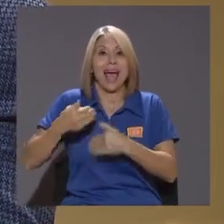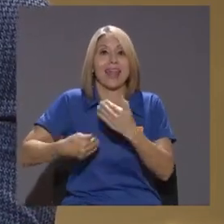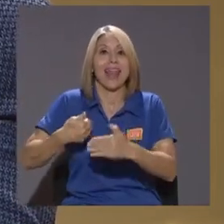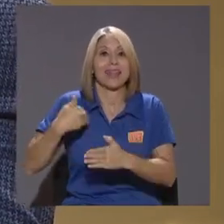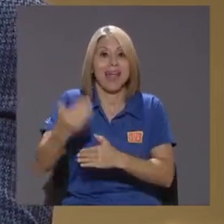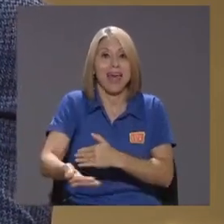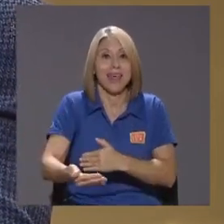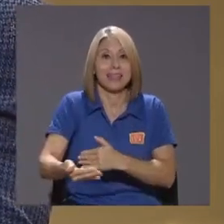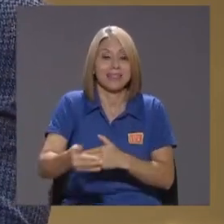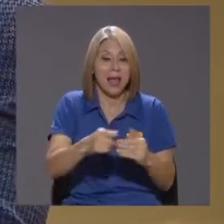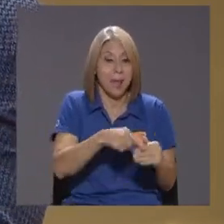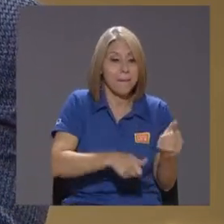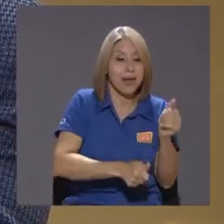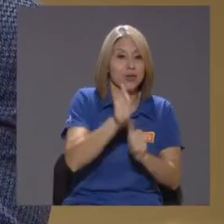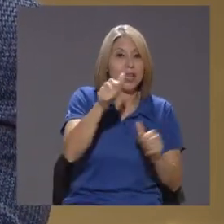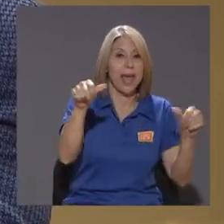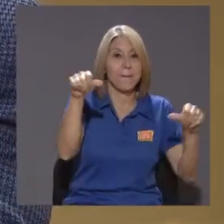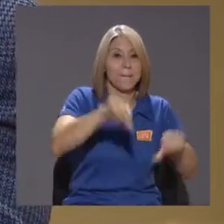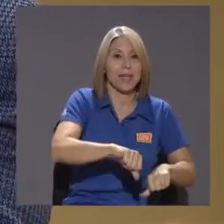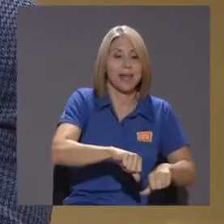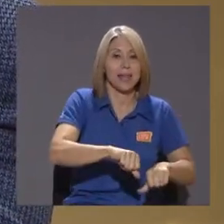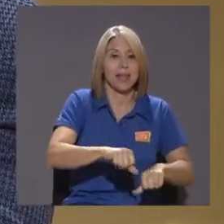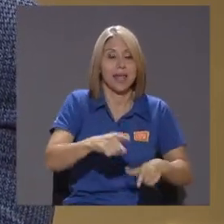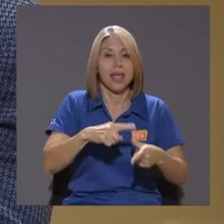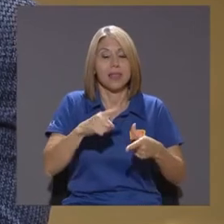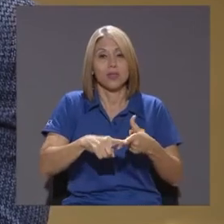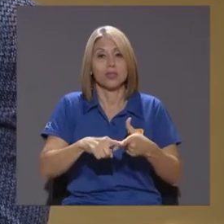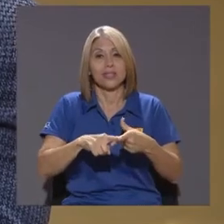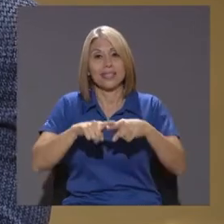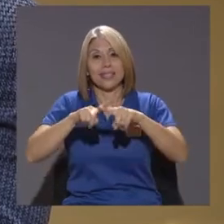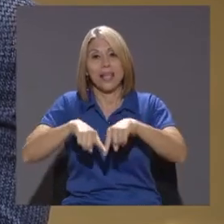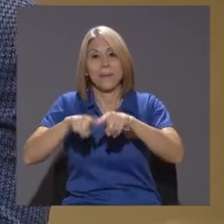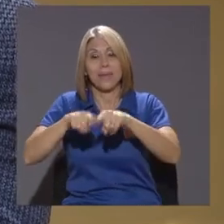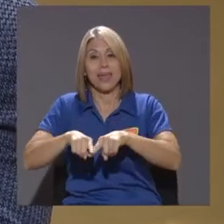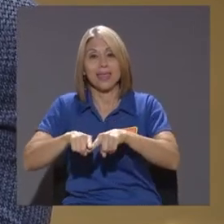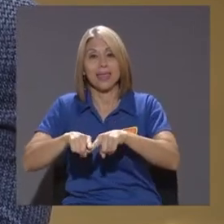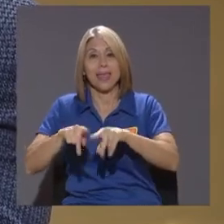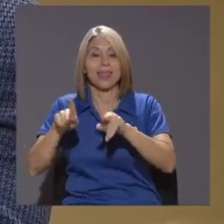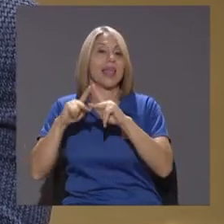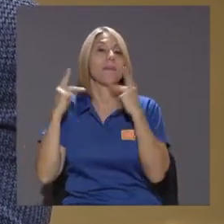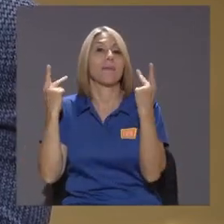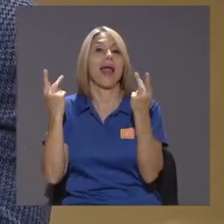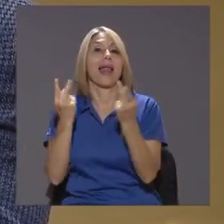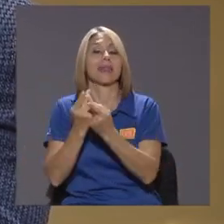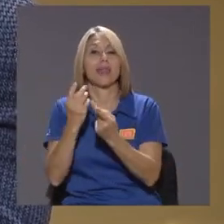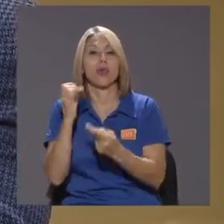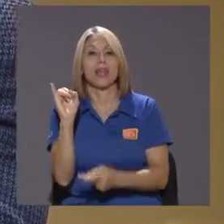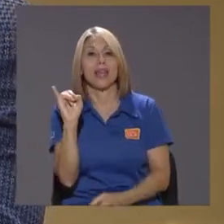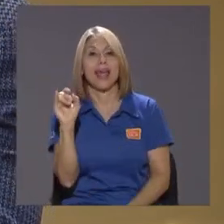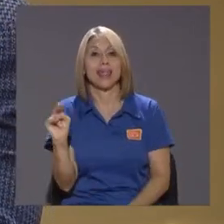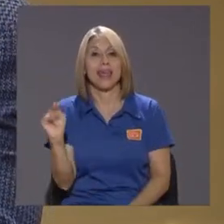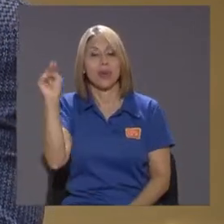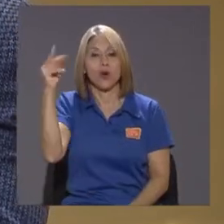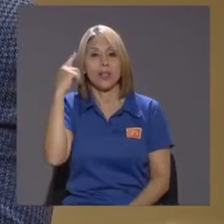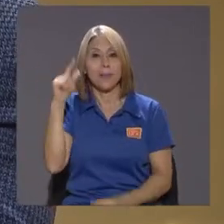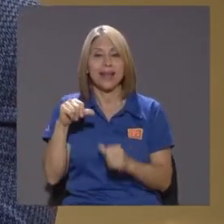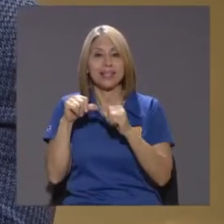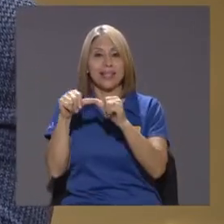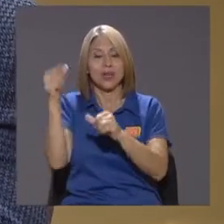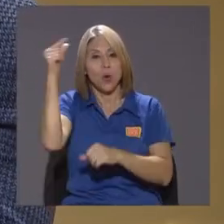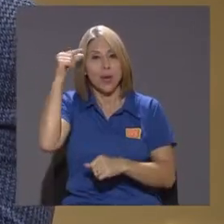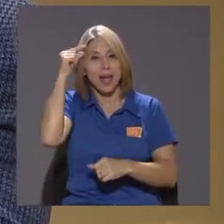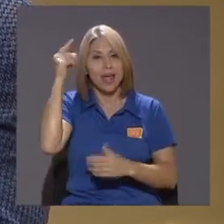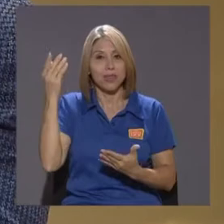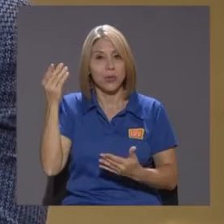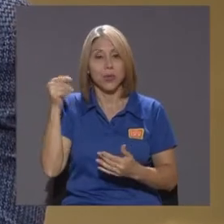mayoría Y depende Del partido unionista Irlanda del norte Para seguir gobernando Y este es un tema En